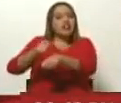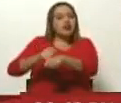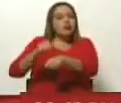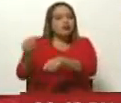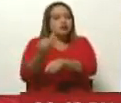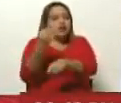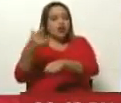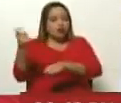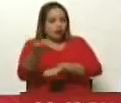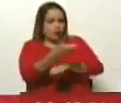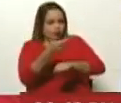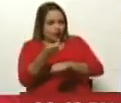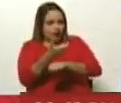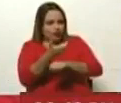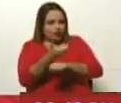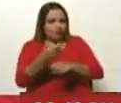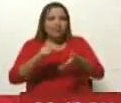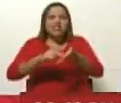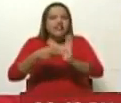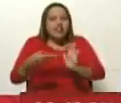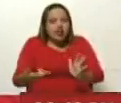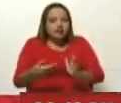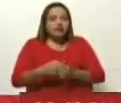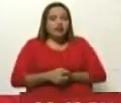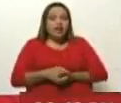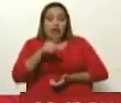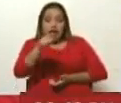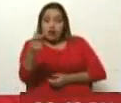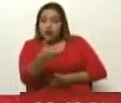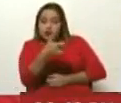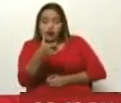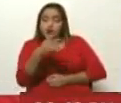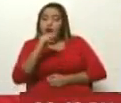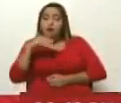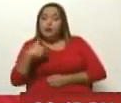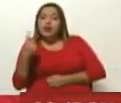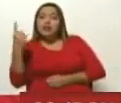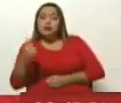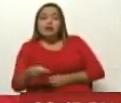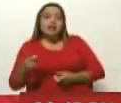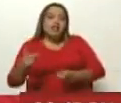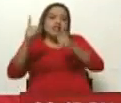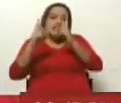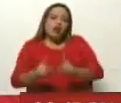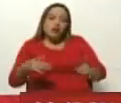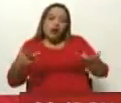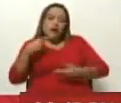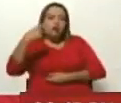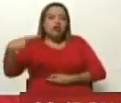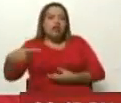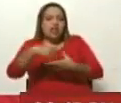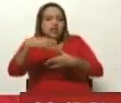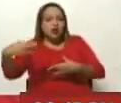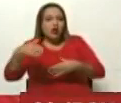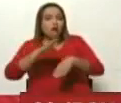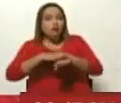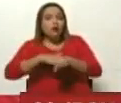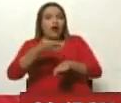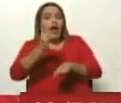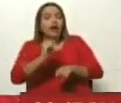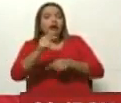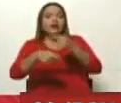tercer Estado? Puede significar que este Estado no pueda tampoco decidir cuál es su política exterior, porque va a estar